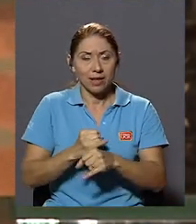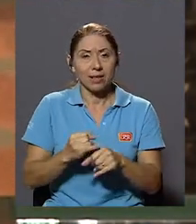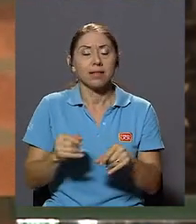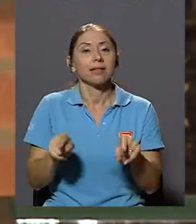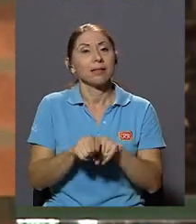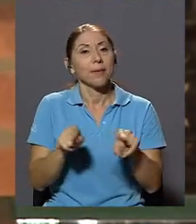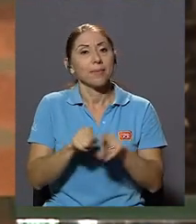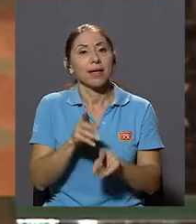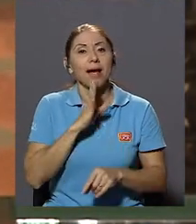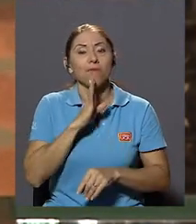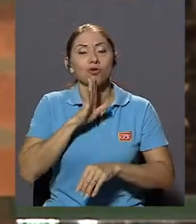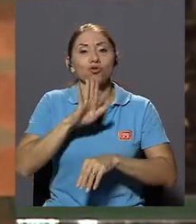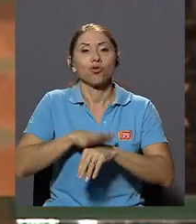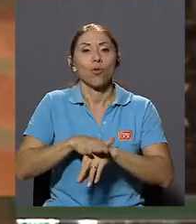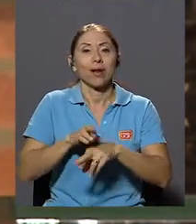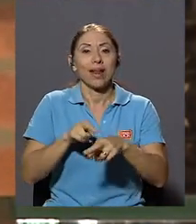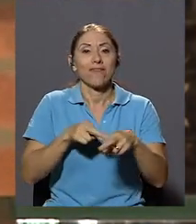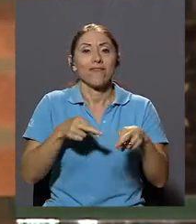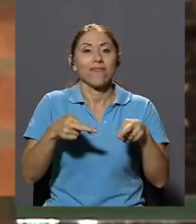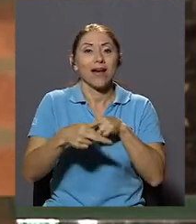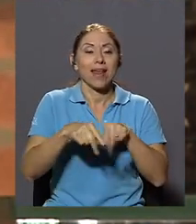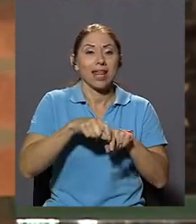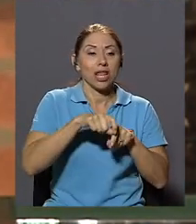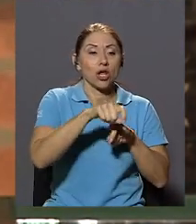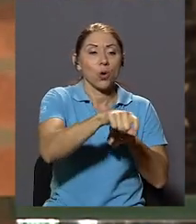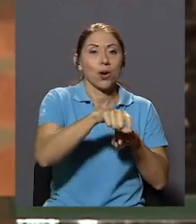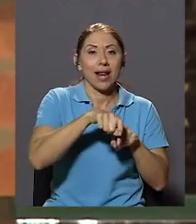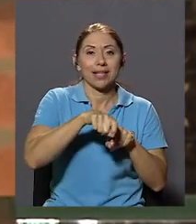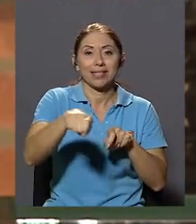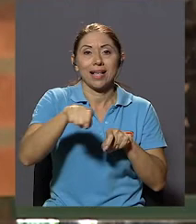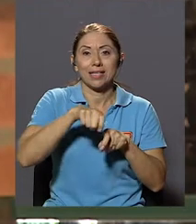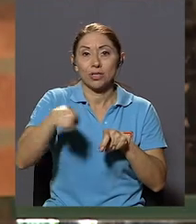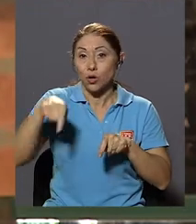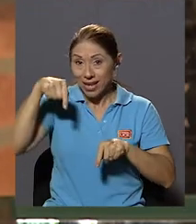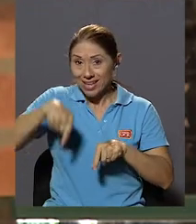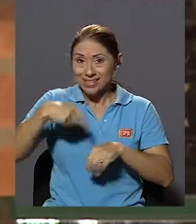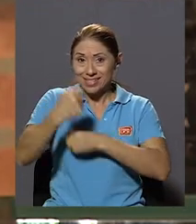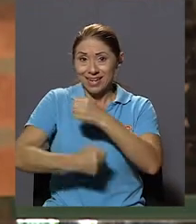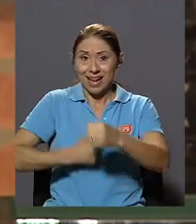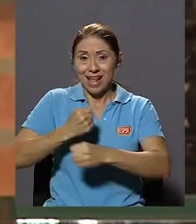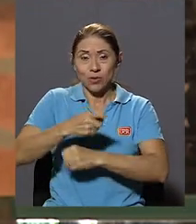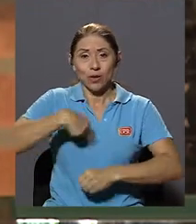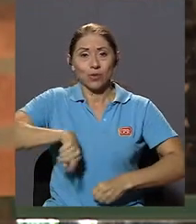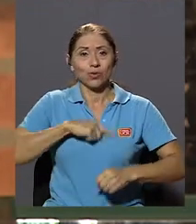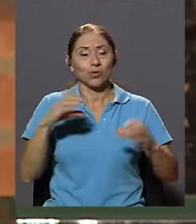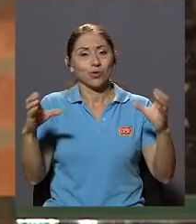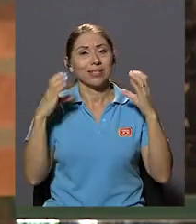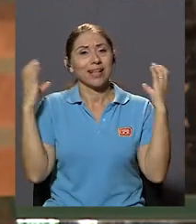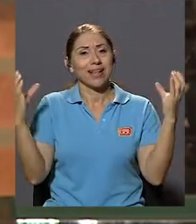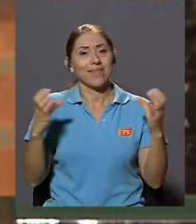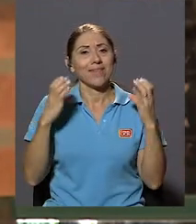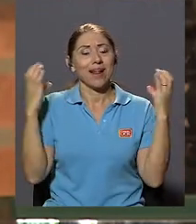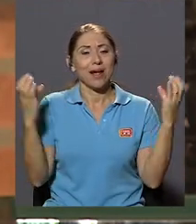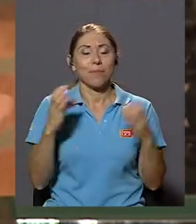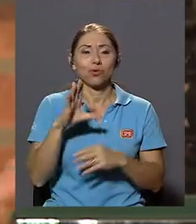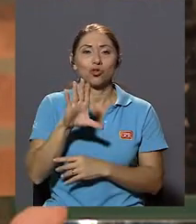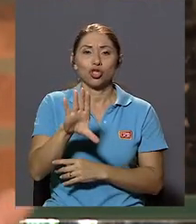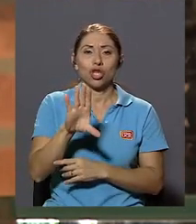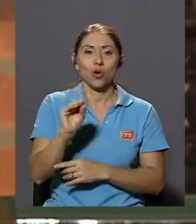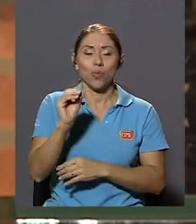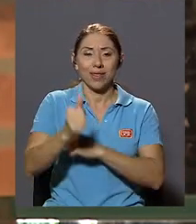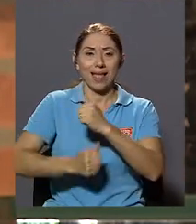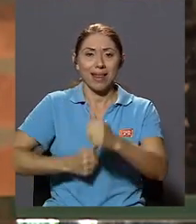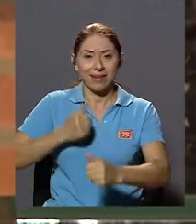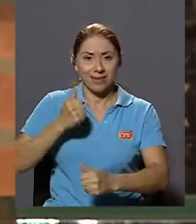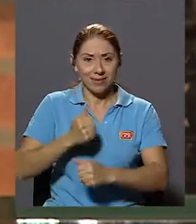Sobre Regionalización Este también Es el año En que celebramos 50 El 50